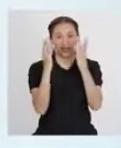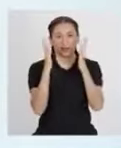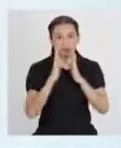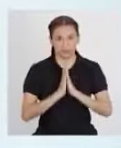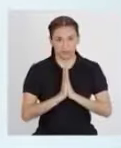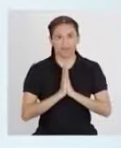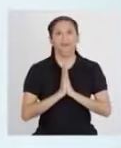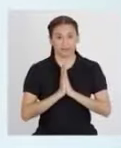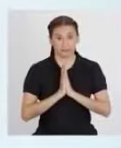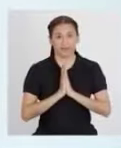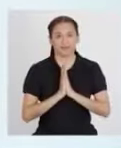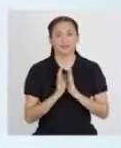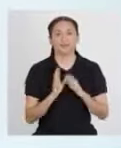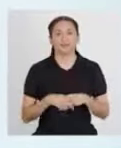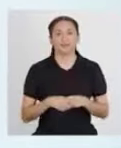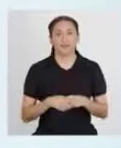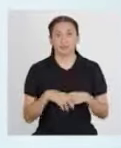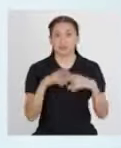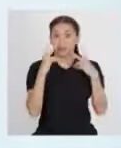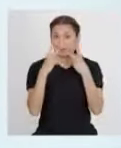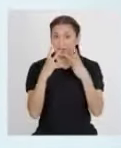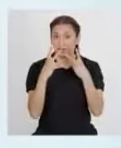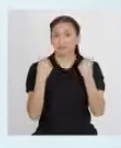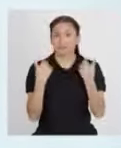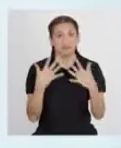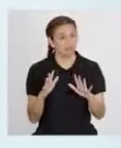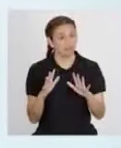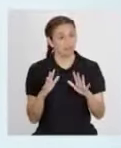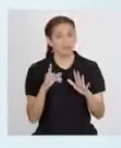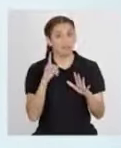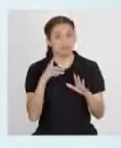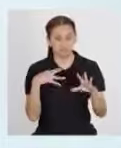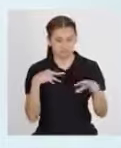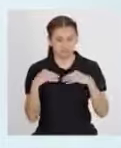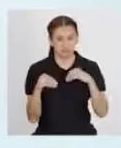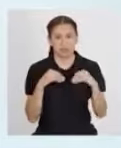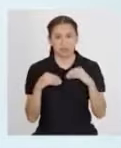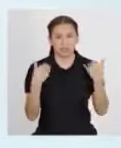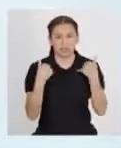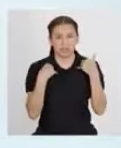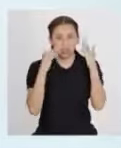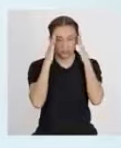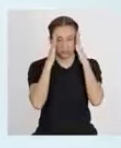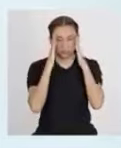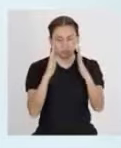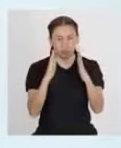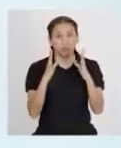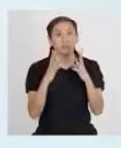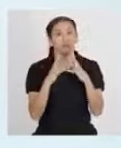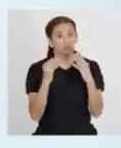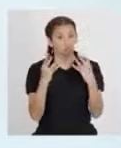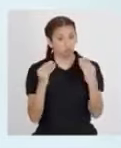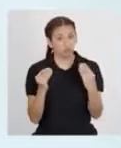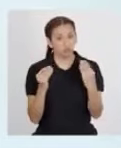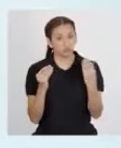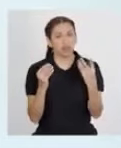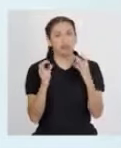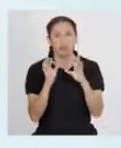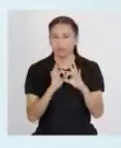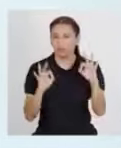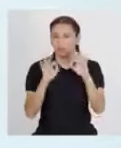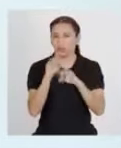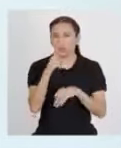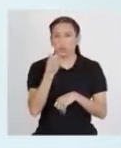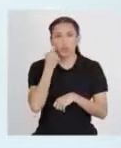palmas. Muy bien. ¿Se dan cuenta que para realizar estos movimientos tenemos que concentrarnos mucho? La idea es que